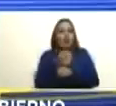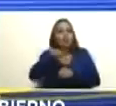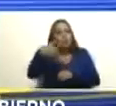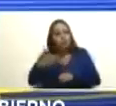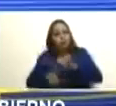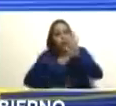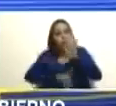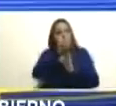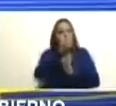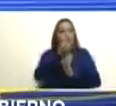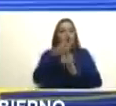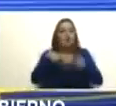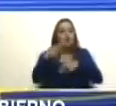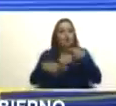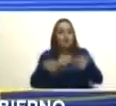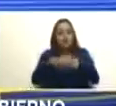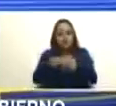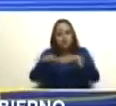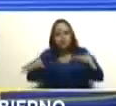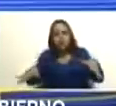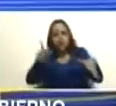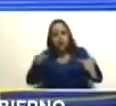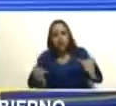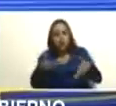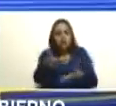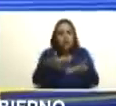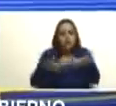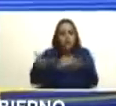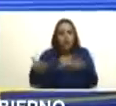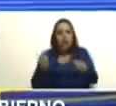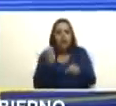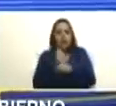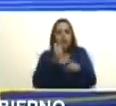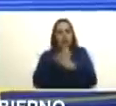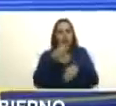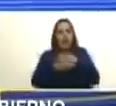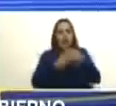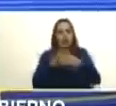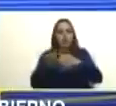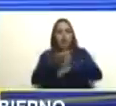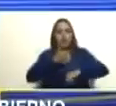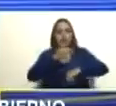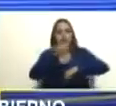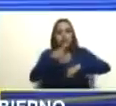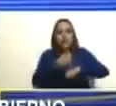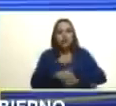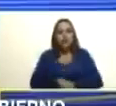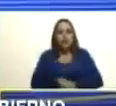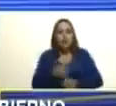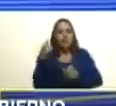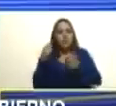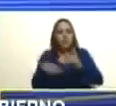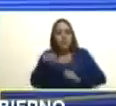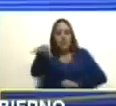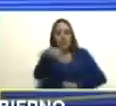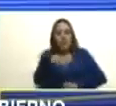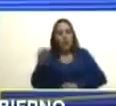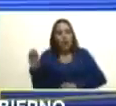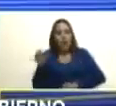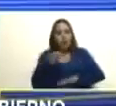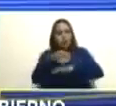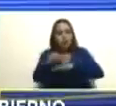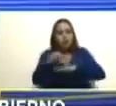proceso de descentralización y transferencia de competencias del poder nacional a los estados y municipios estará